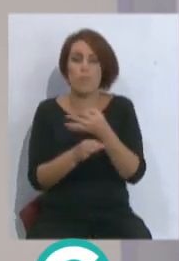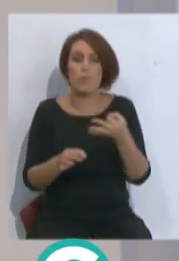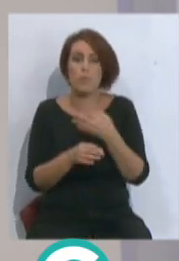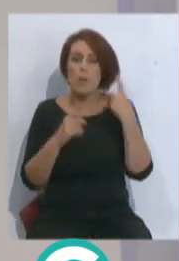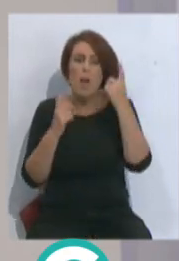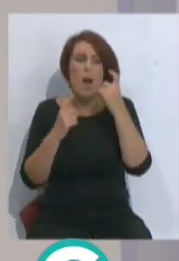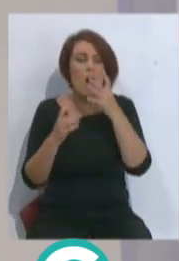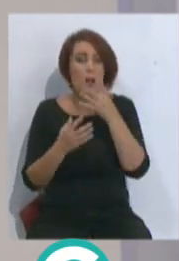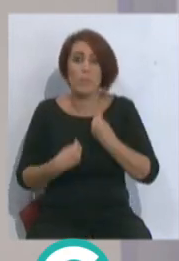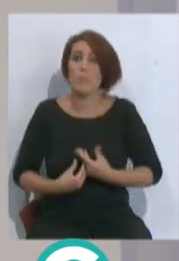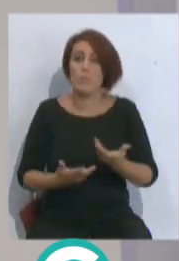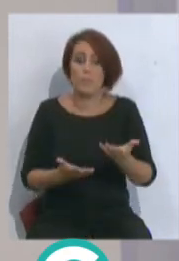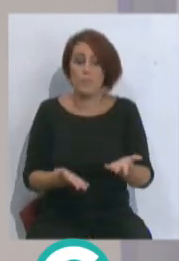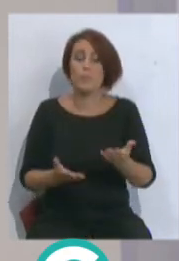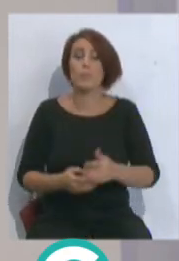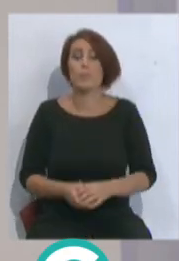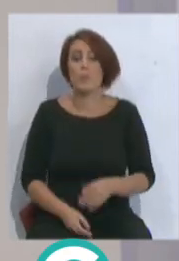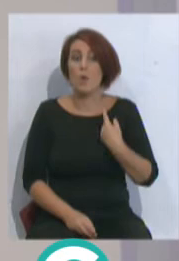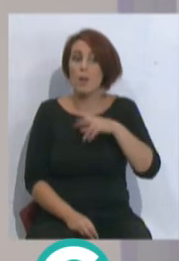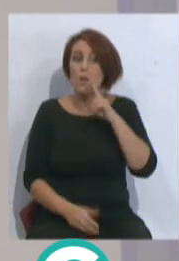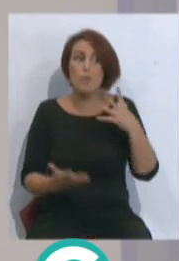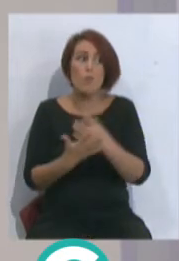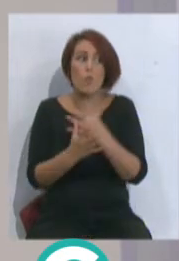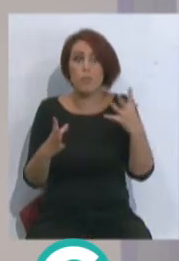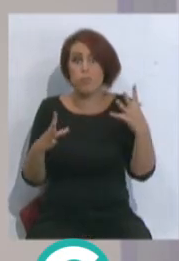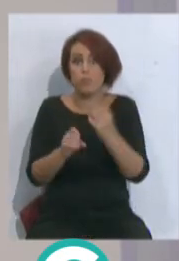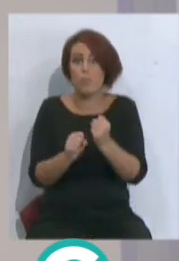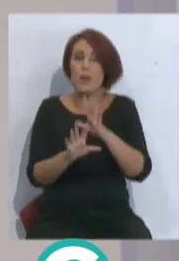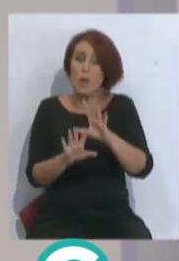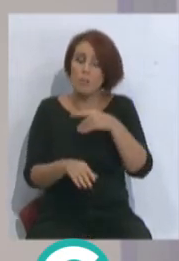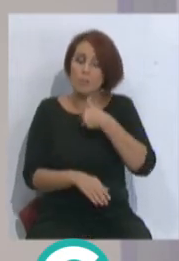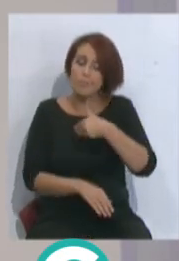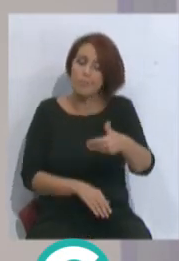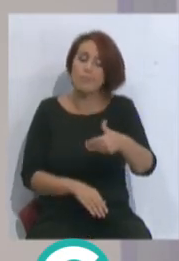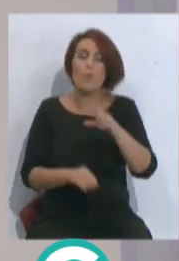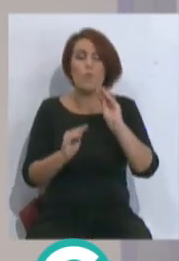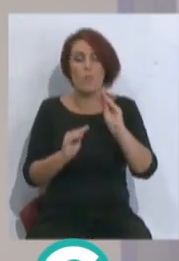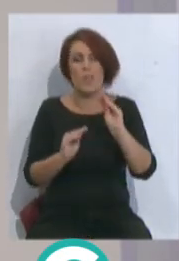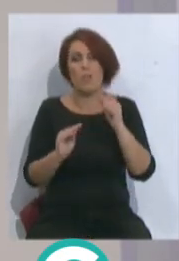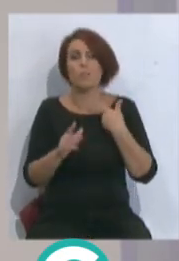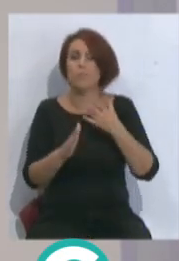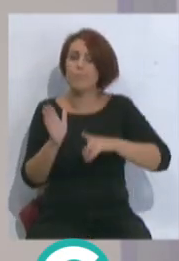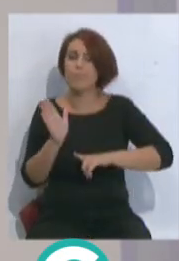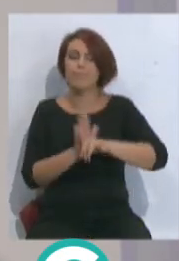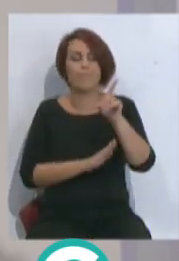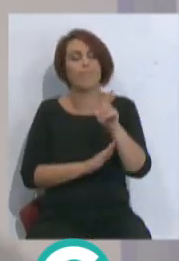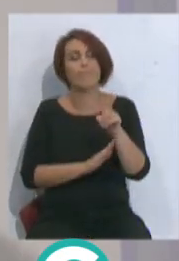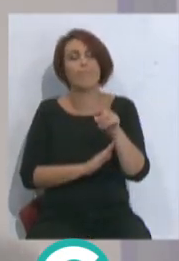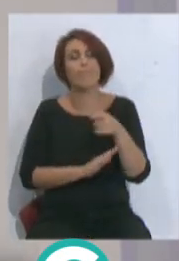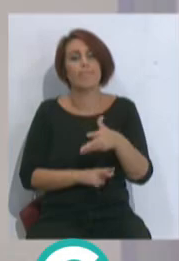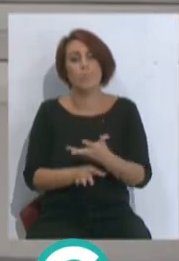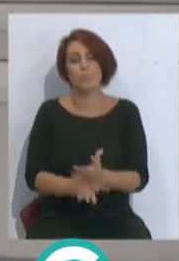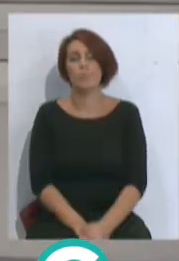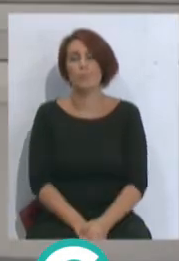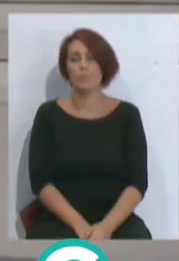sacrificando ahora mismo. ¿Qué es esto? Ahora mismo él lo verá todo oscuro, pero en años posteriores va a ser formación y va a ser crecimiento, crecimiento de este